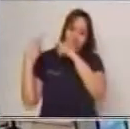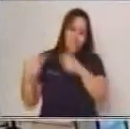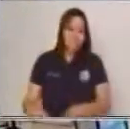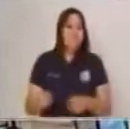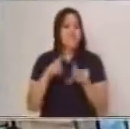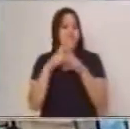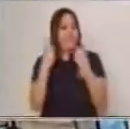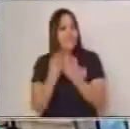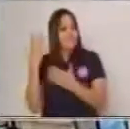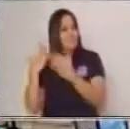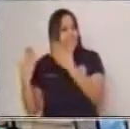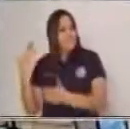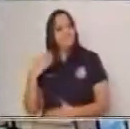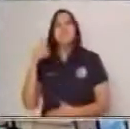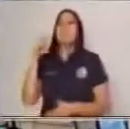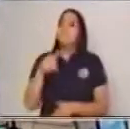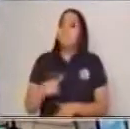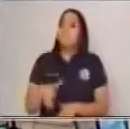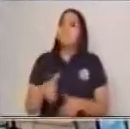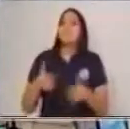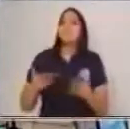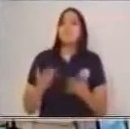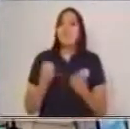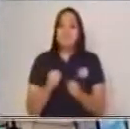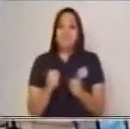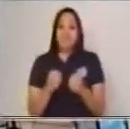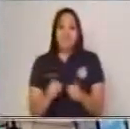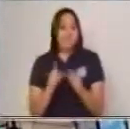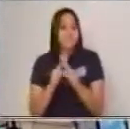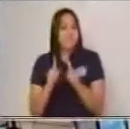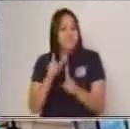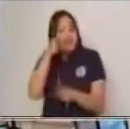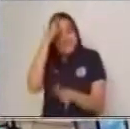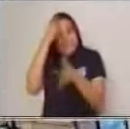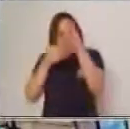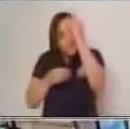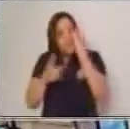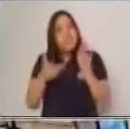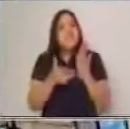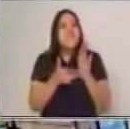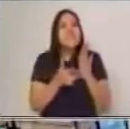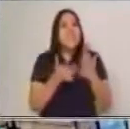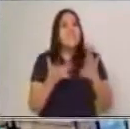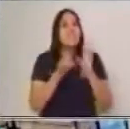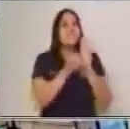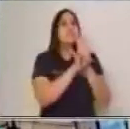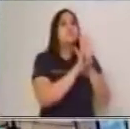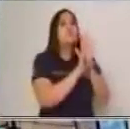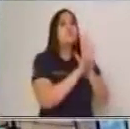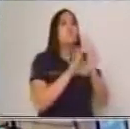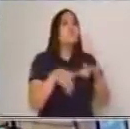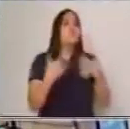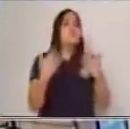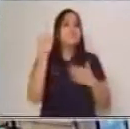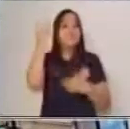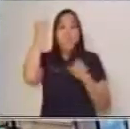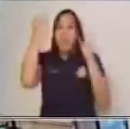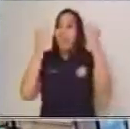anterior, vamos en este momento a realizar y a aprender técnicas para identificar las ideas